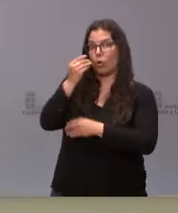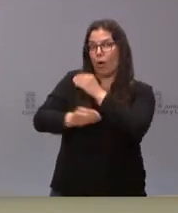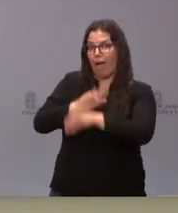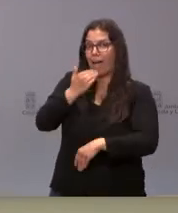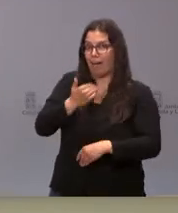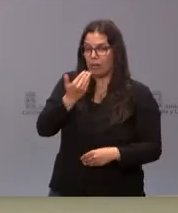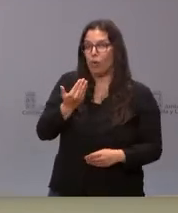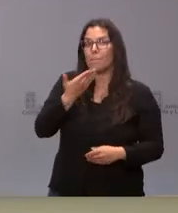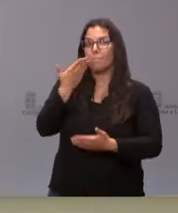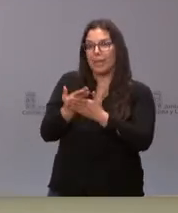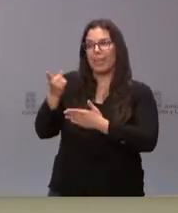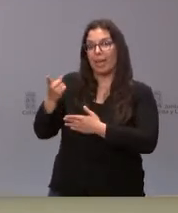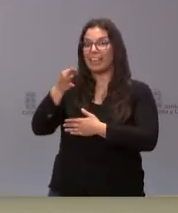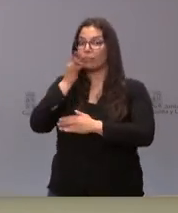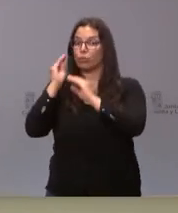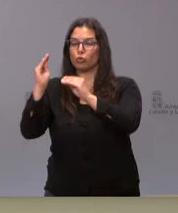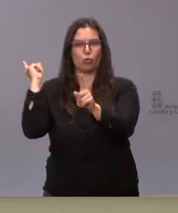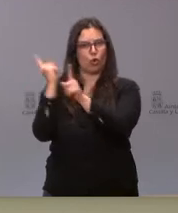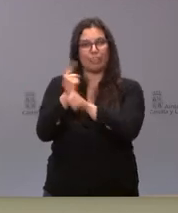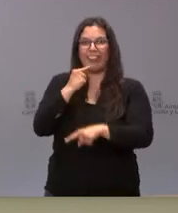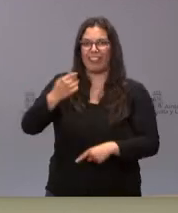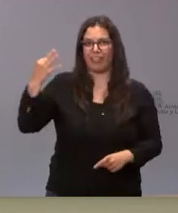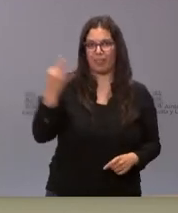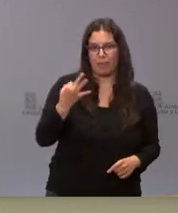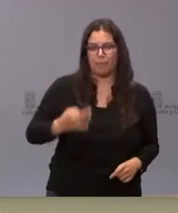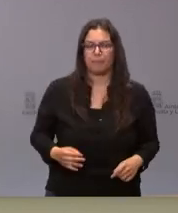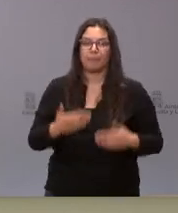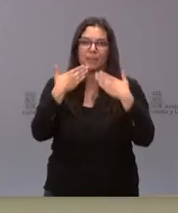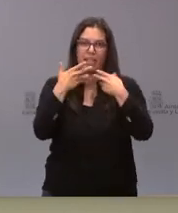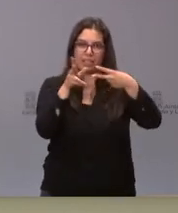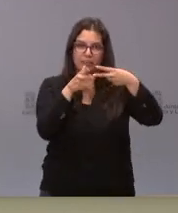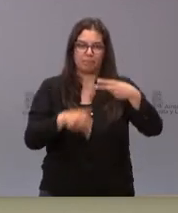ha pedido a Mañueco que condene las palabras pronunciadas por García Gallardo gracias